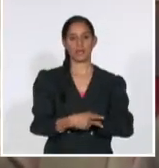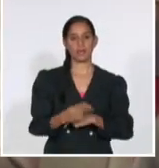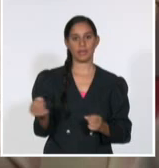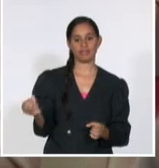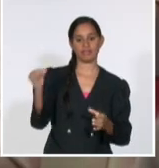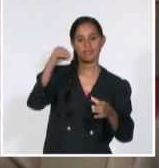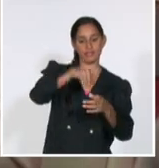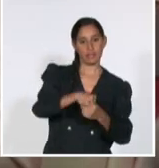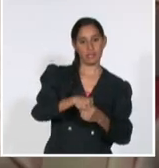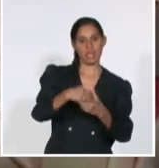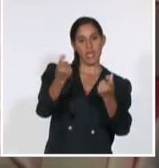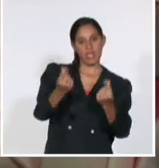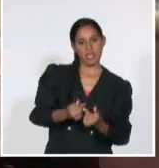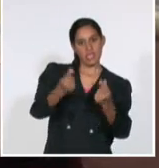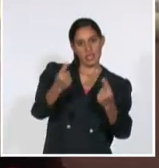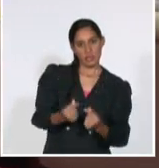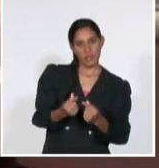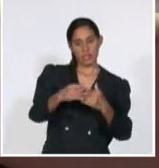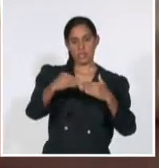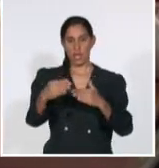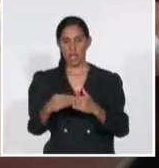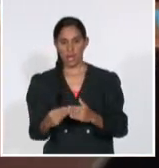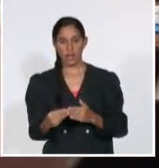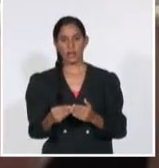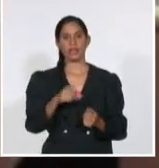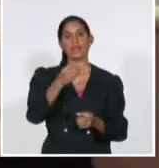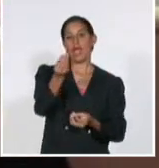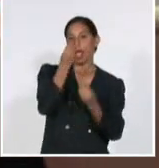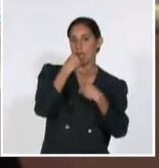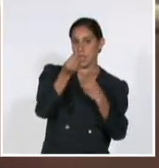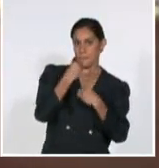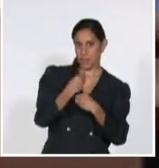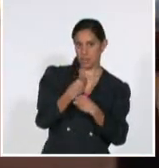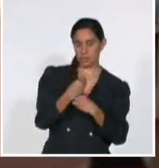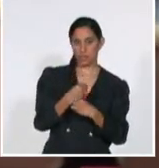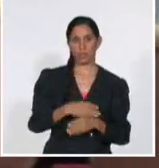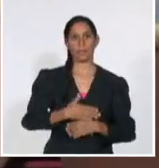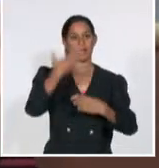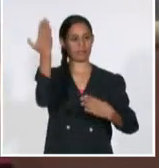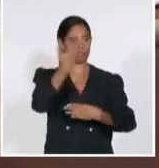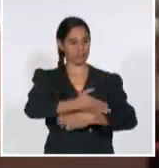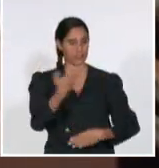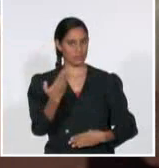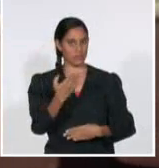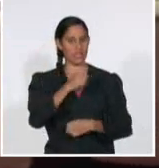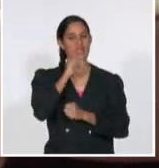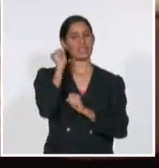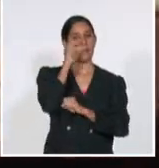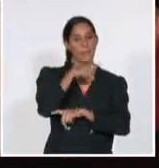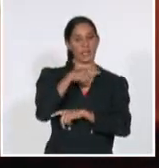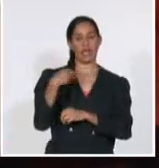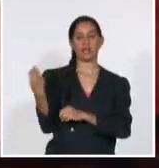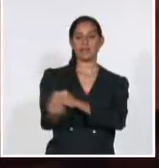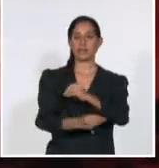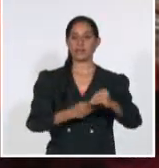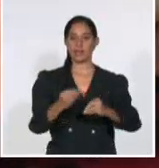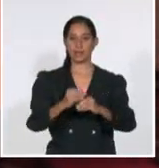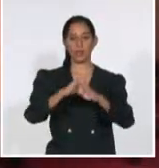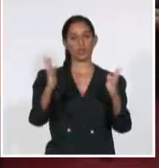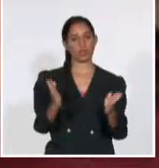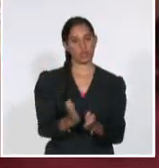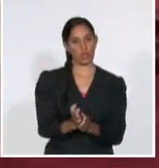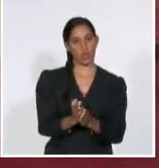producción de alimentos, las acciones para detener la migración, potenciar el mercado cambiario y buscar una relación